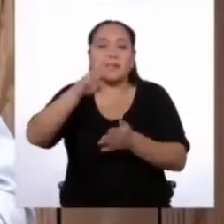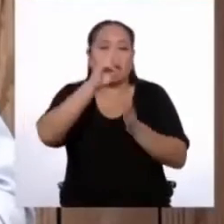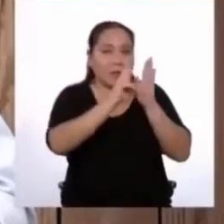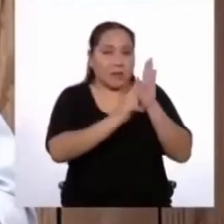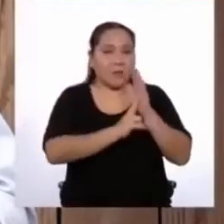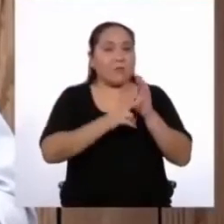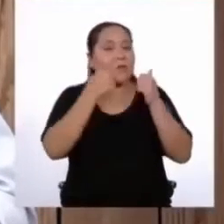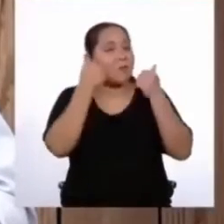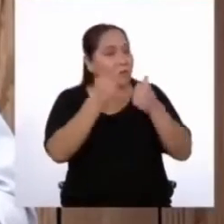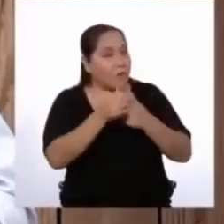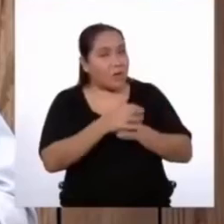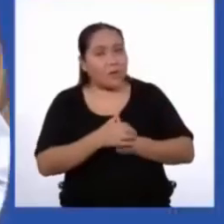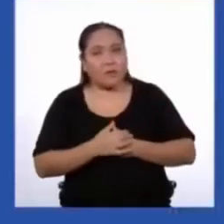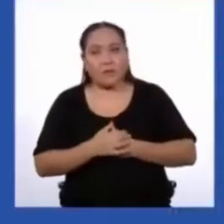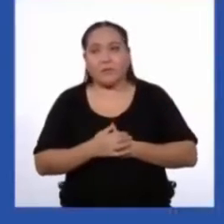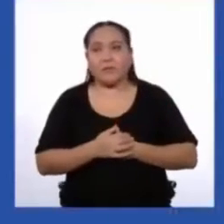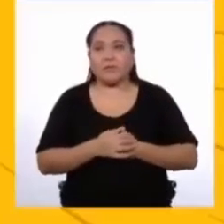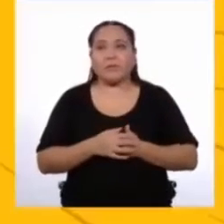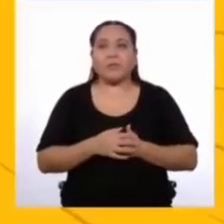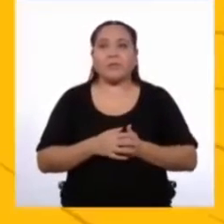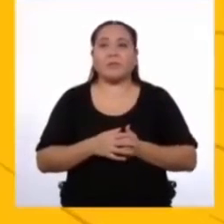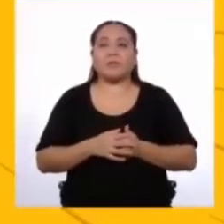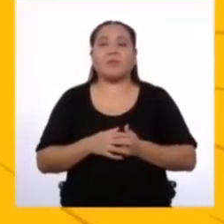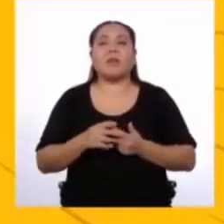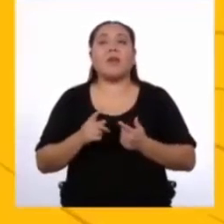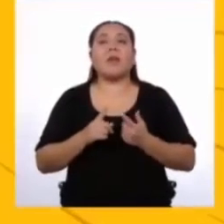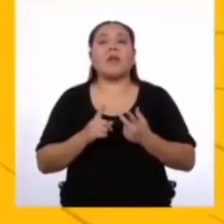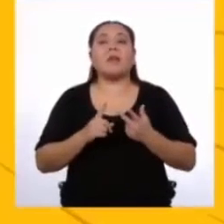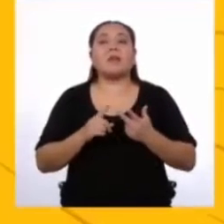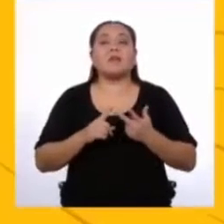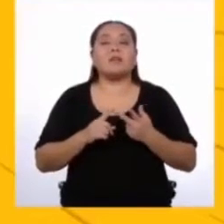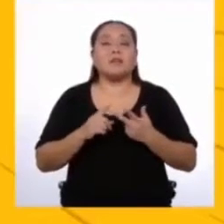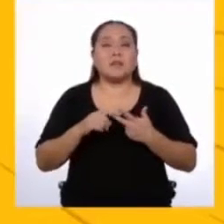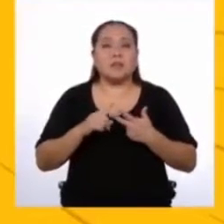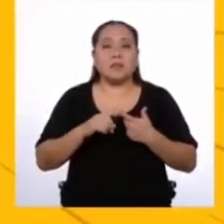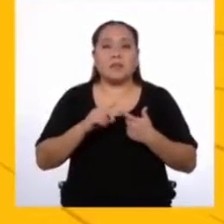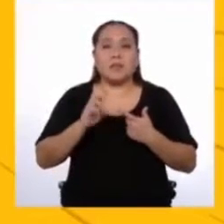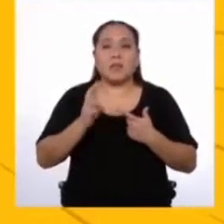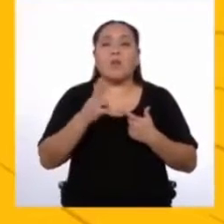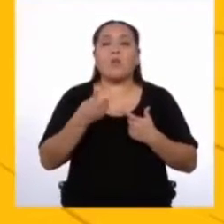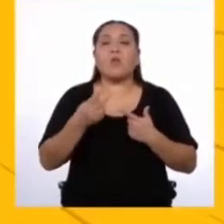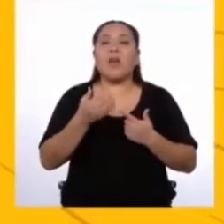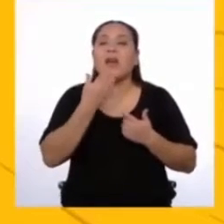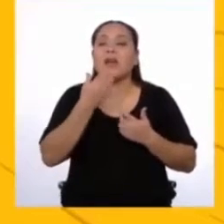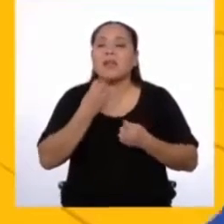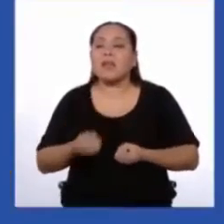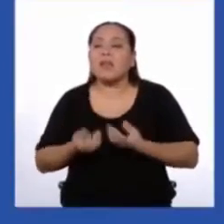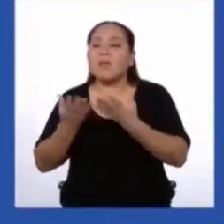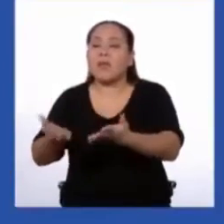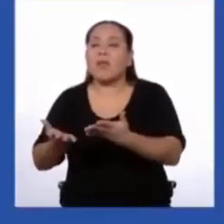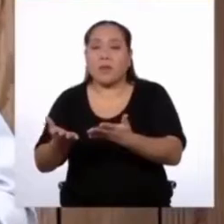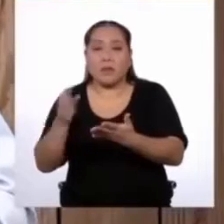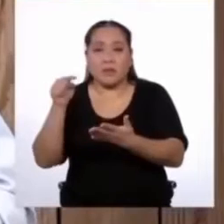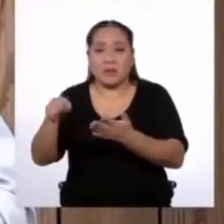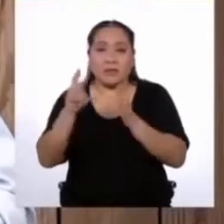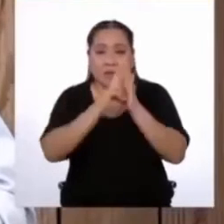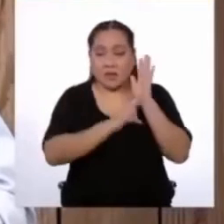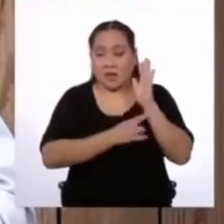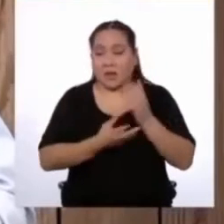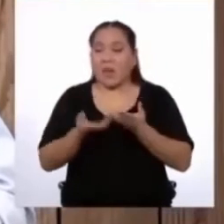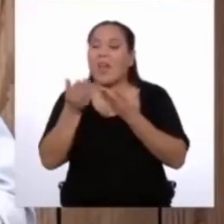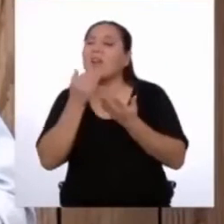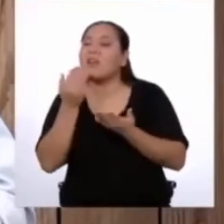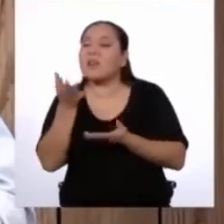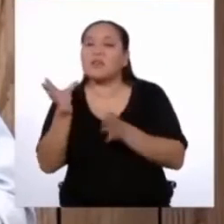Vamos bien. La siguiente pregunta es, ¿a quién está dirigido el texto? Esto nos ayuda al momento de la redacción, porque